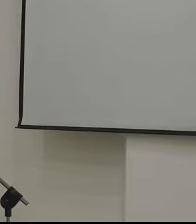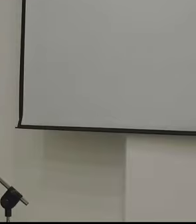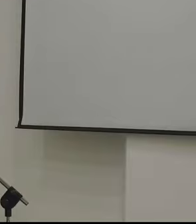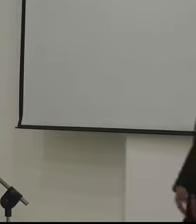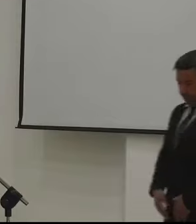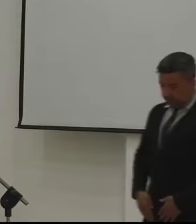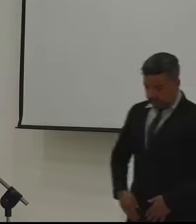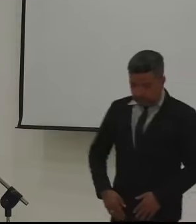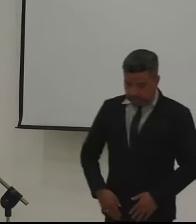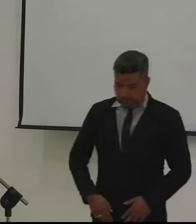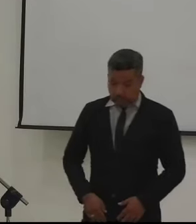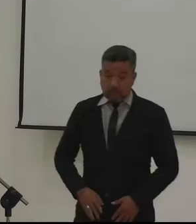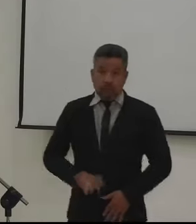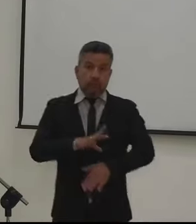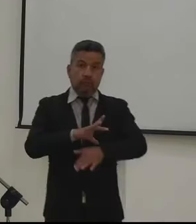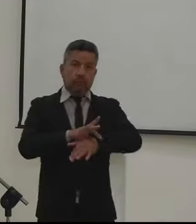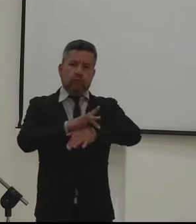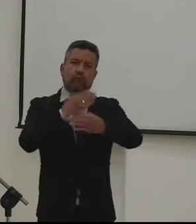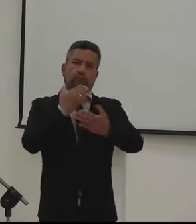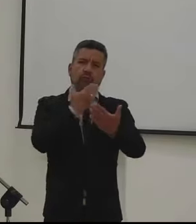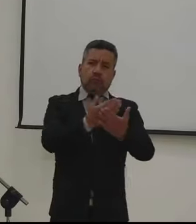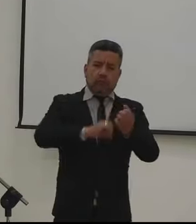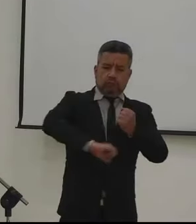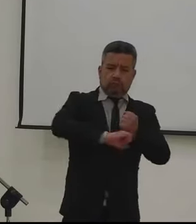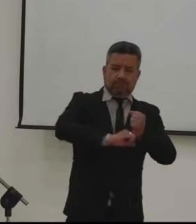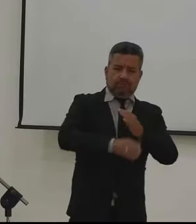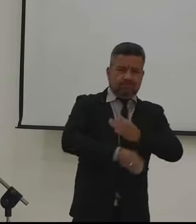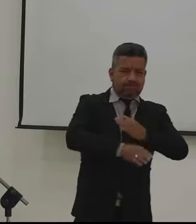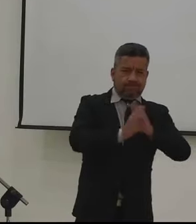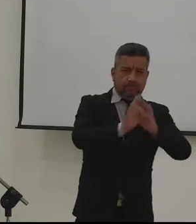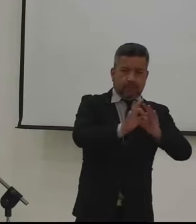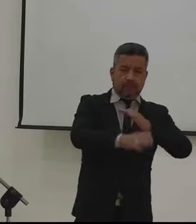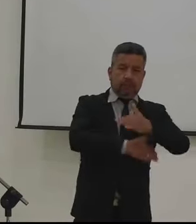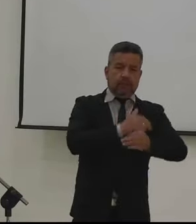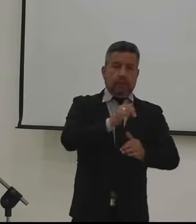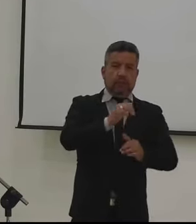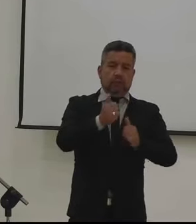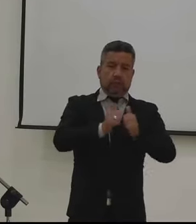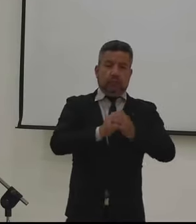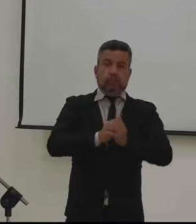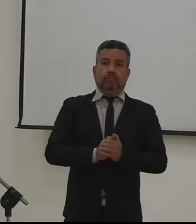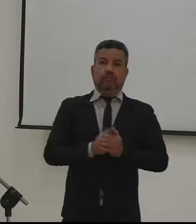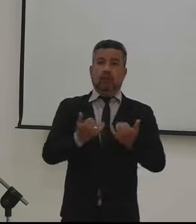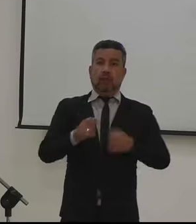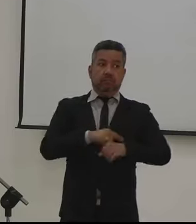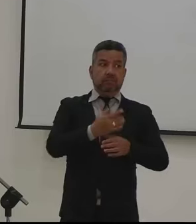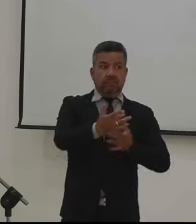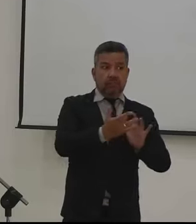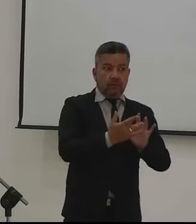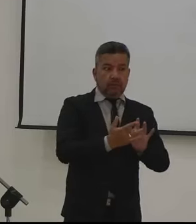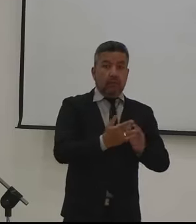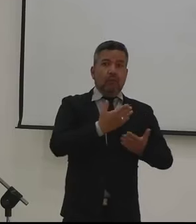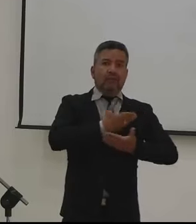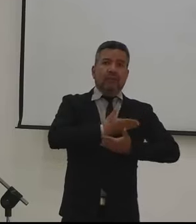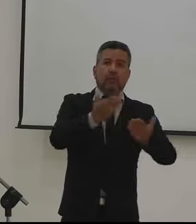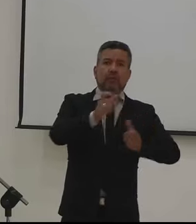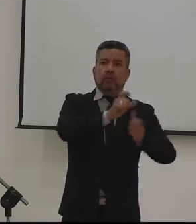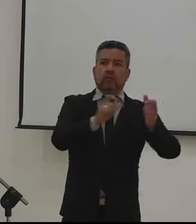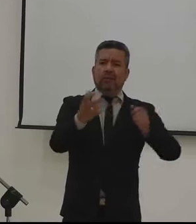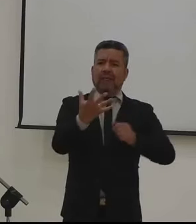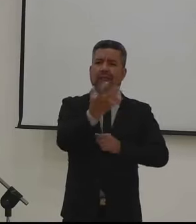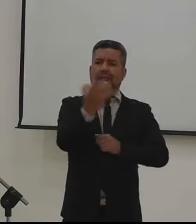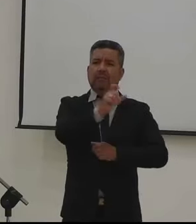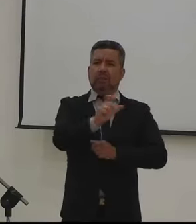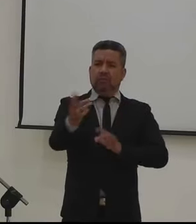Ministerio del Deporte. Mientras establecemos comunicación con el honorable representante Esteban Quintero, saludamos de manera muy especial a las más de 500